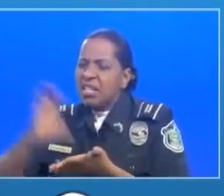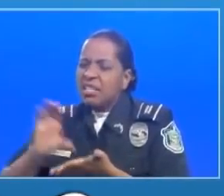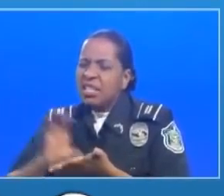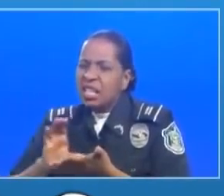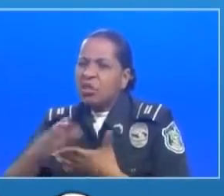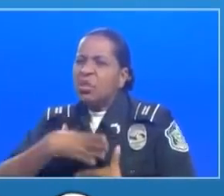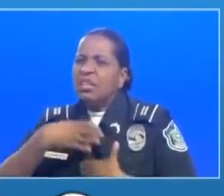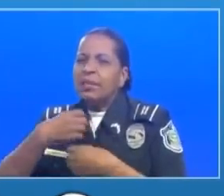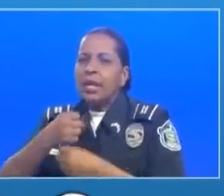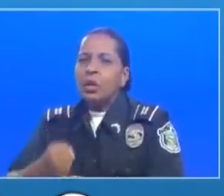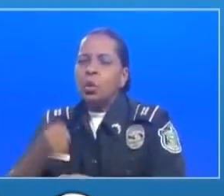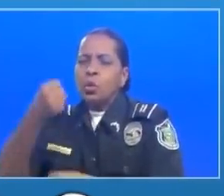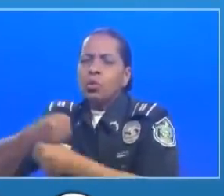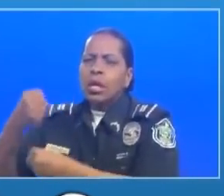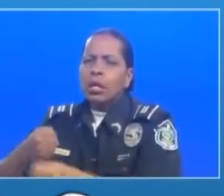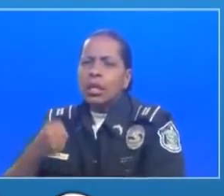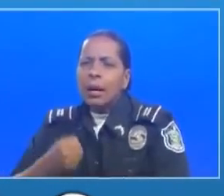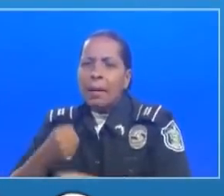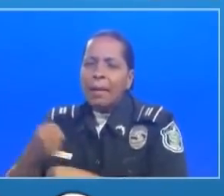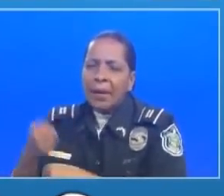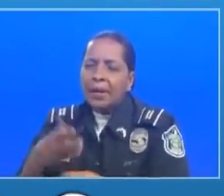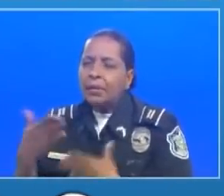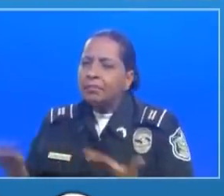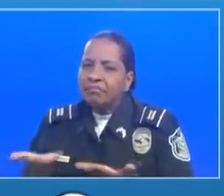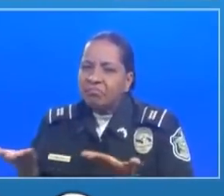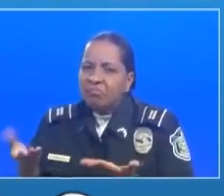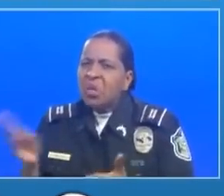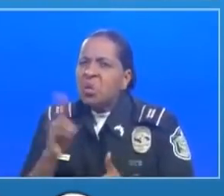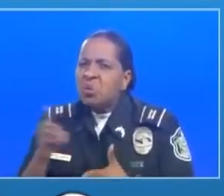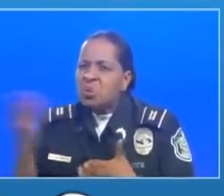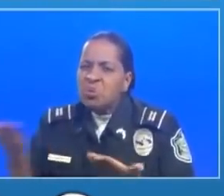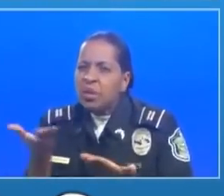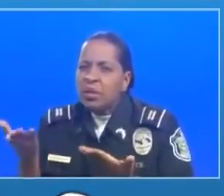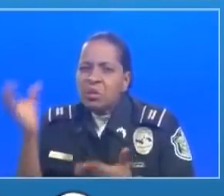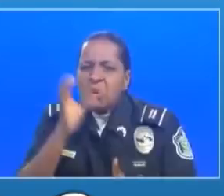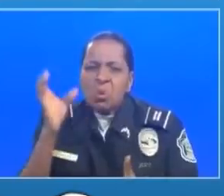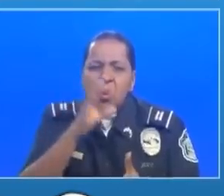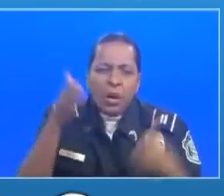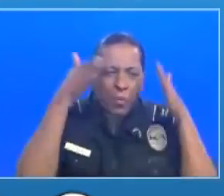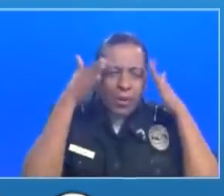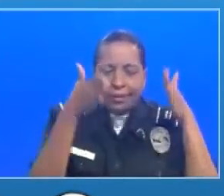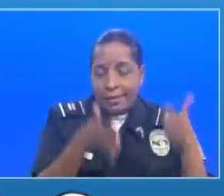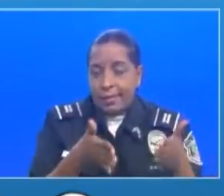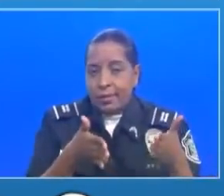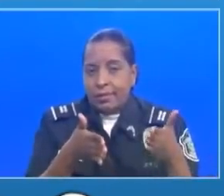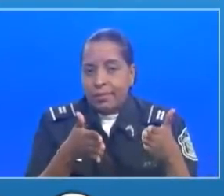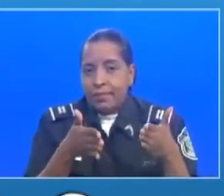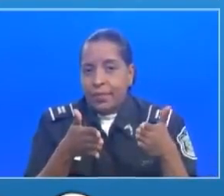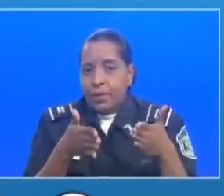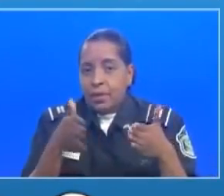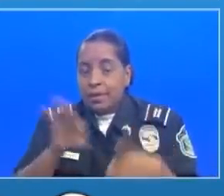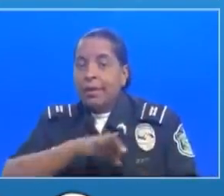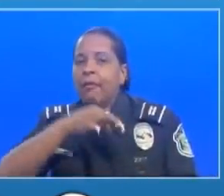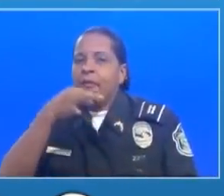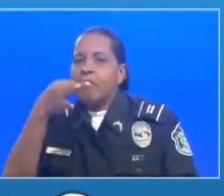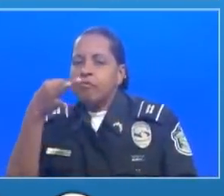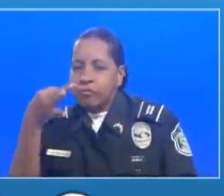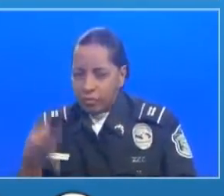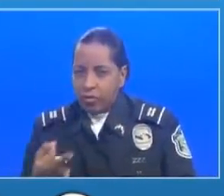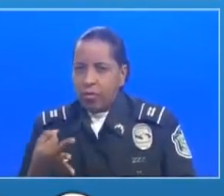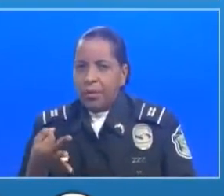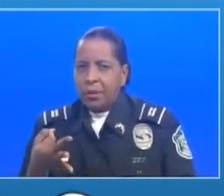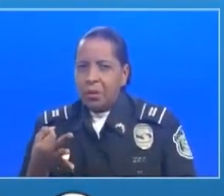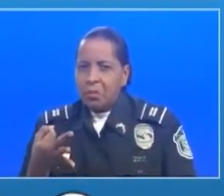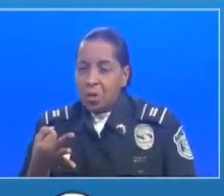esa persona estaba rindiendo su servicio o estuvo buscando la atención y de qué manera efectivamente